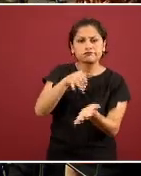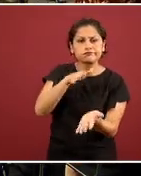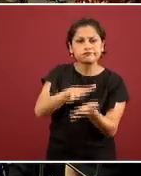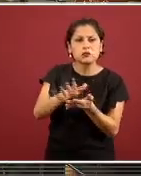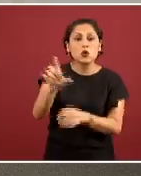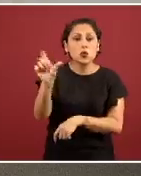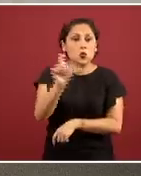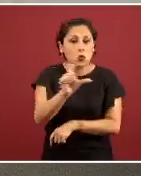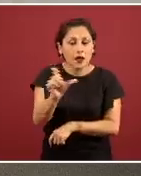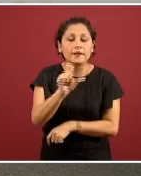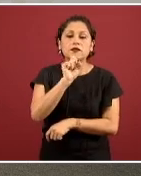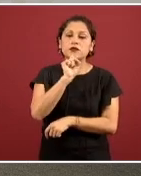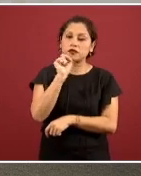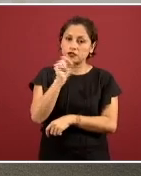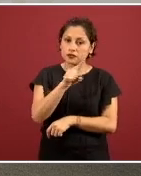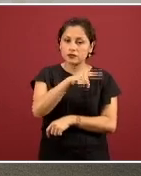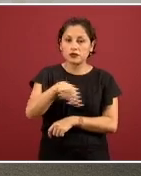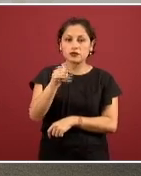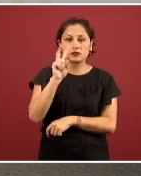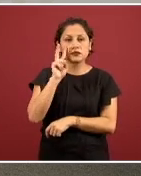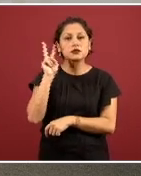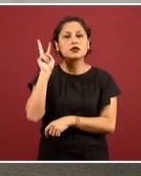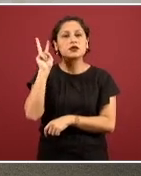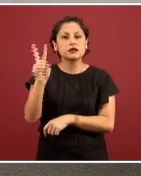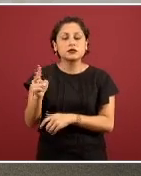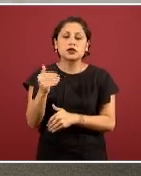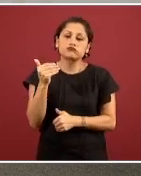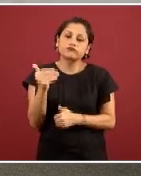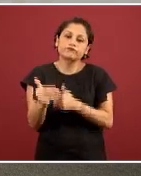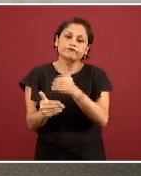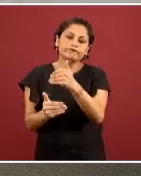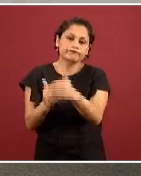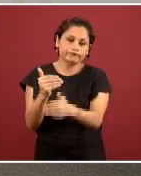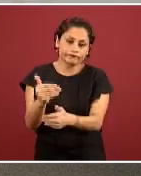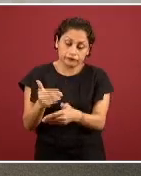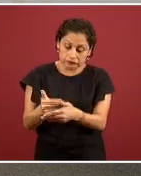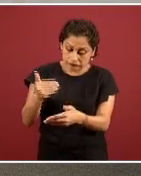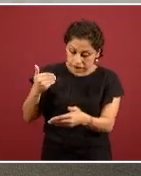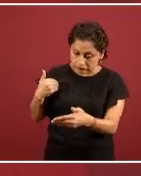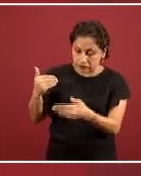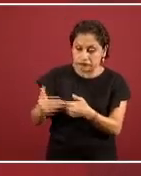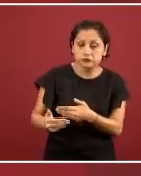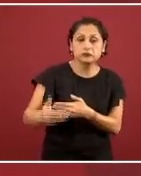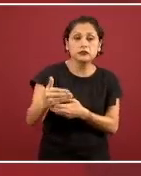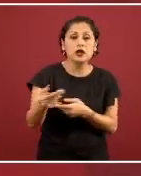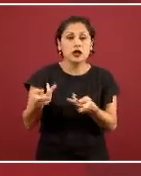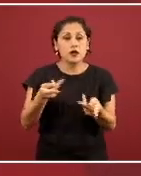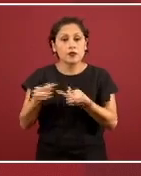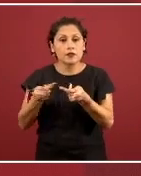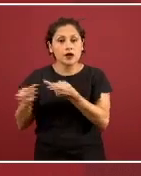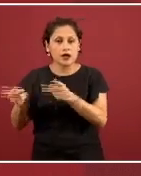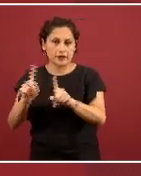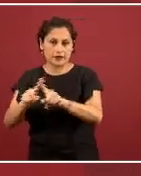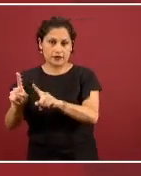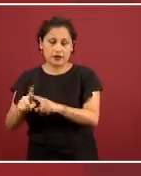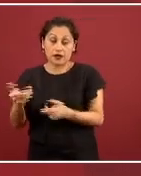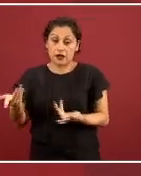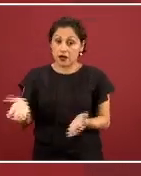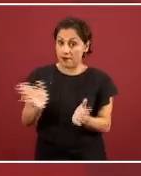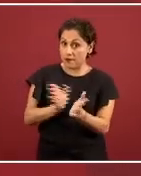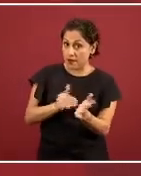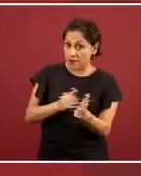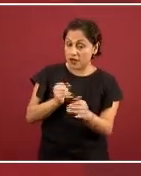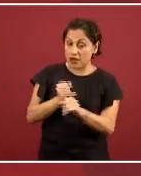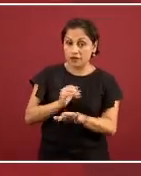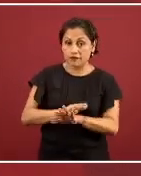a lo largo de la respuesta ha continuado la preparación de algunos aspectos específicos. Varios de los documentos se prepararon antes del